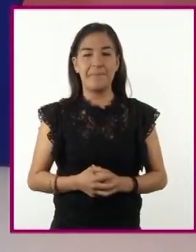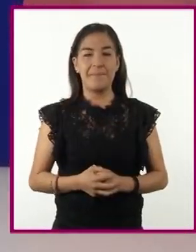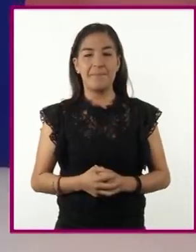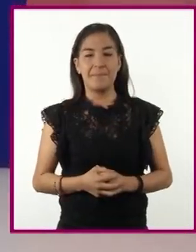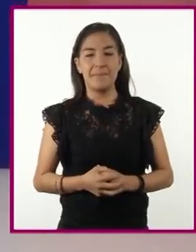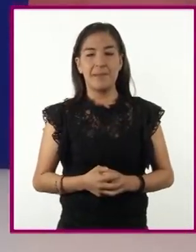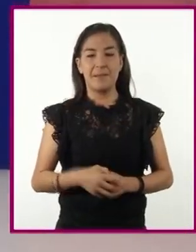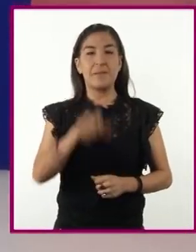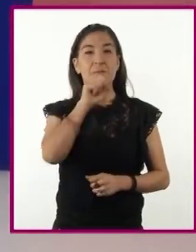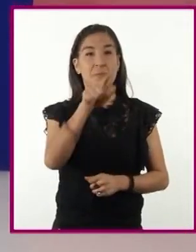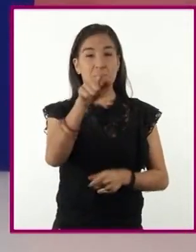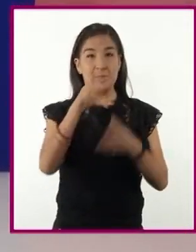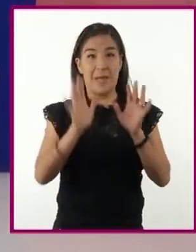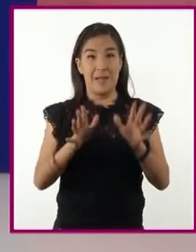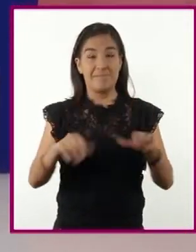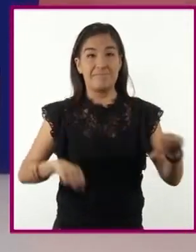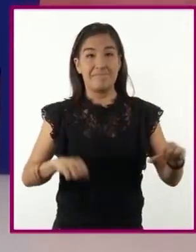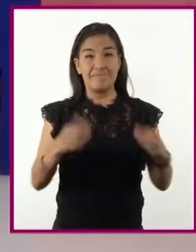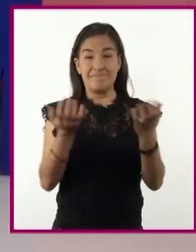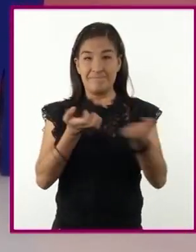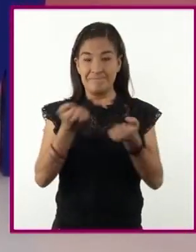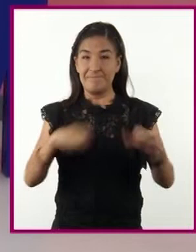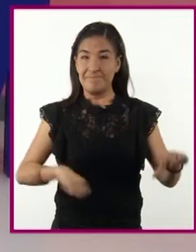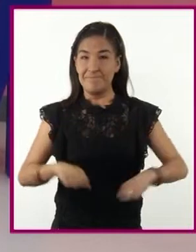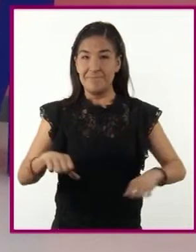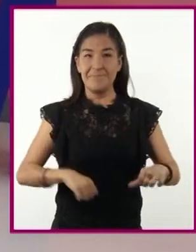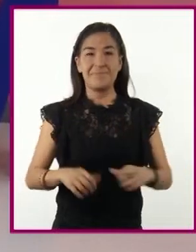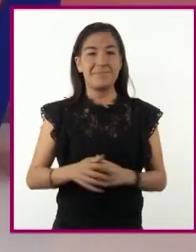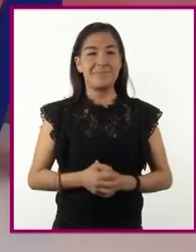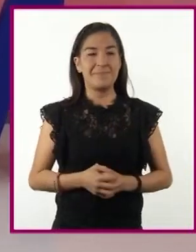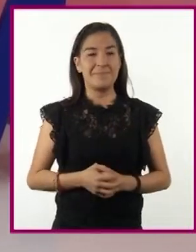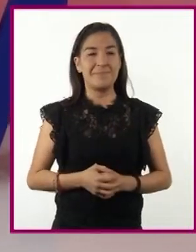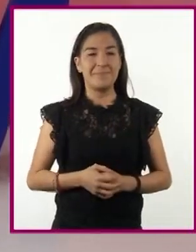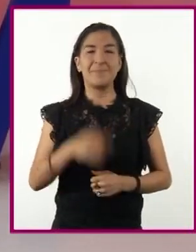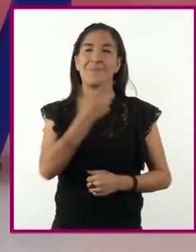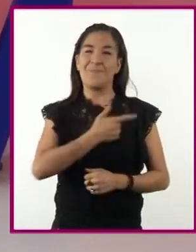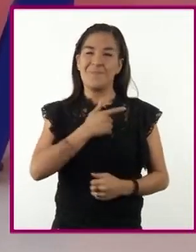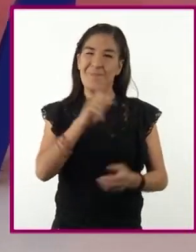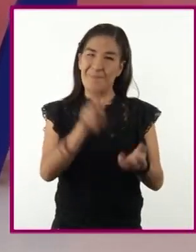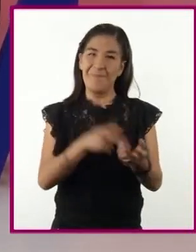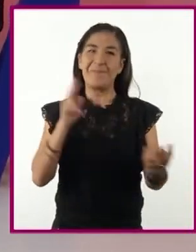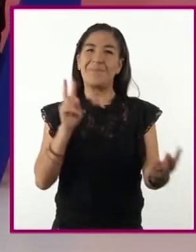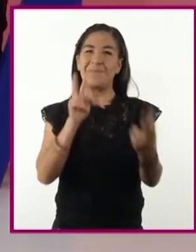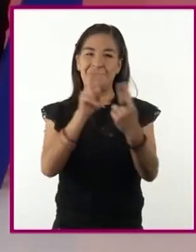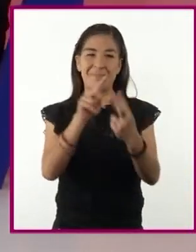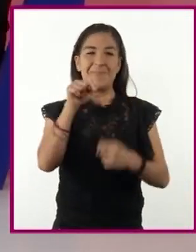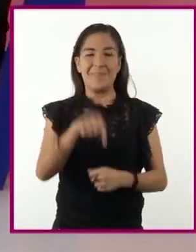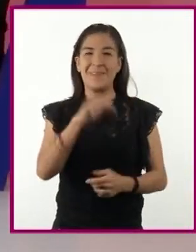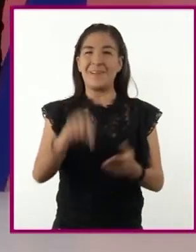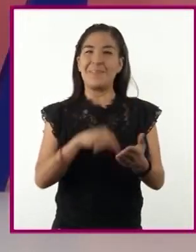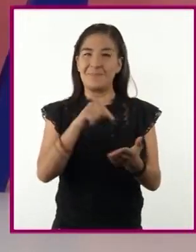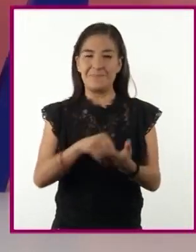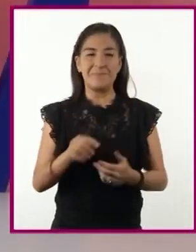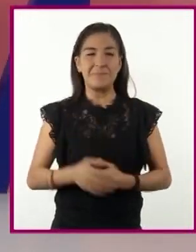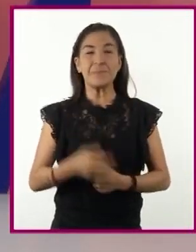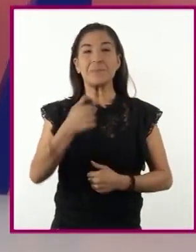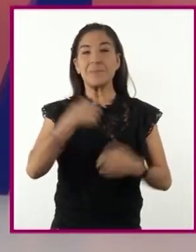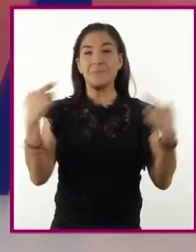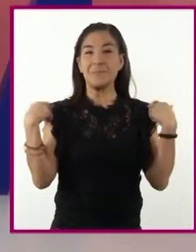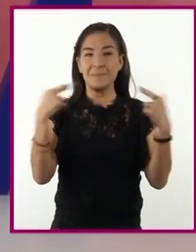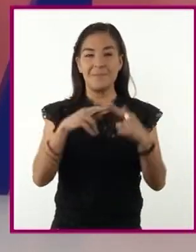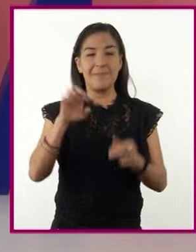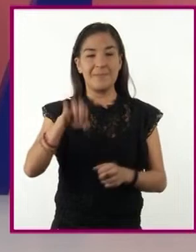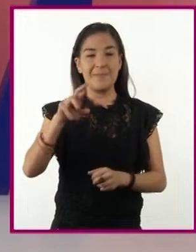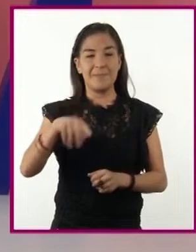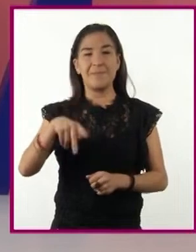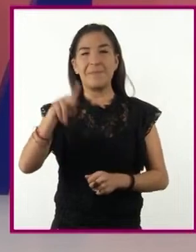Además, ¿ya hicieron algo de ejercicio? ¡Qué grato encontrarnos nuevamente en este espacio! Soy la profesora